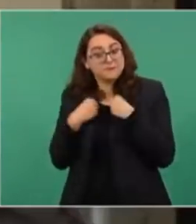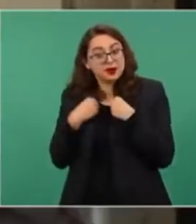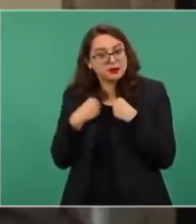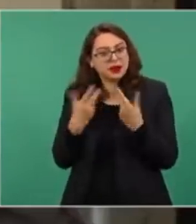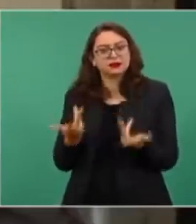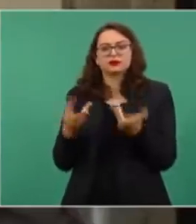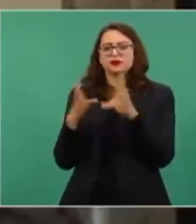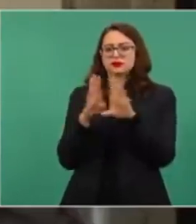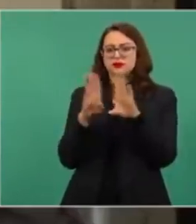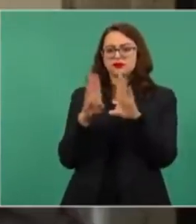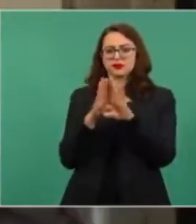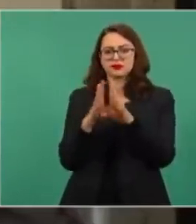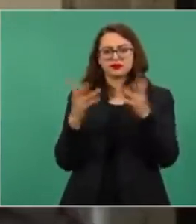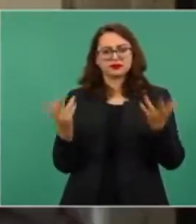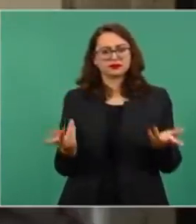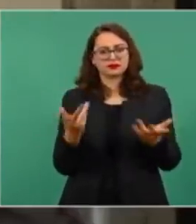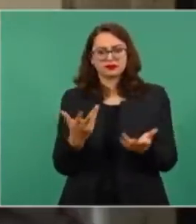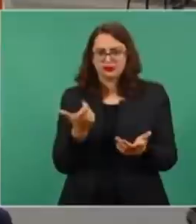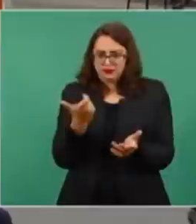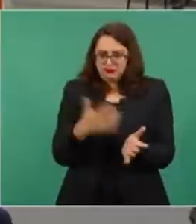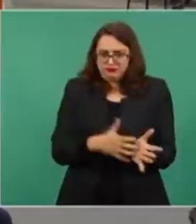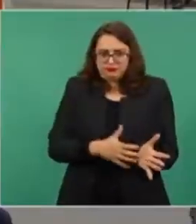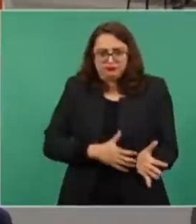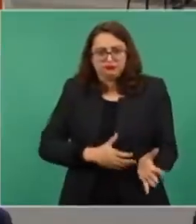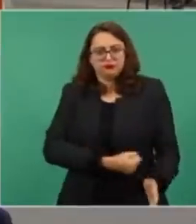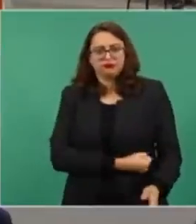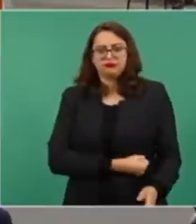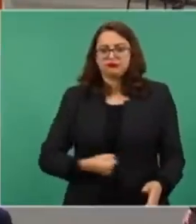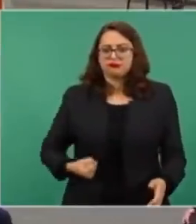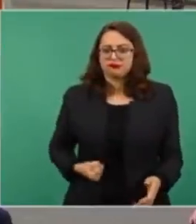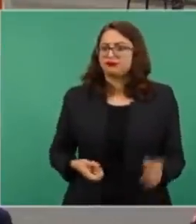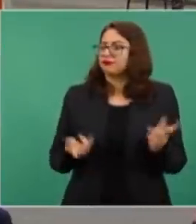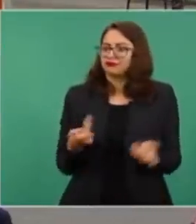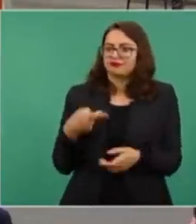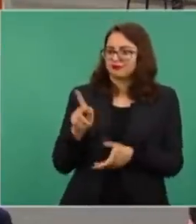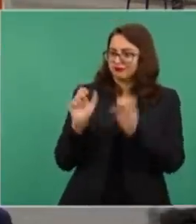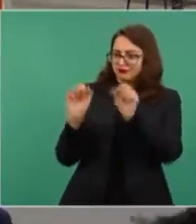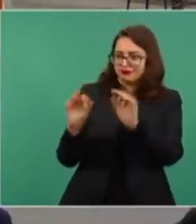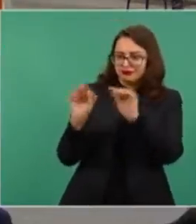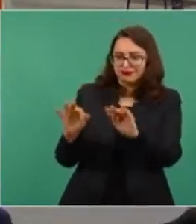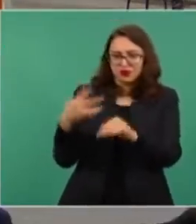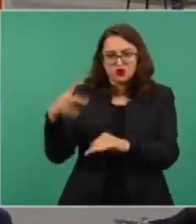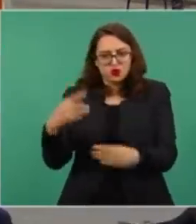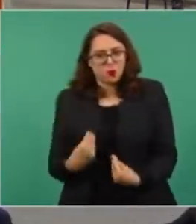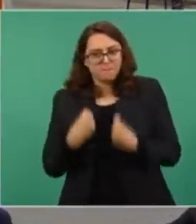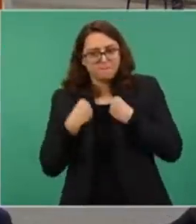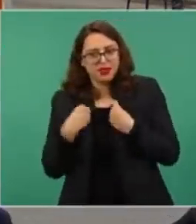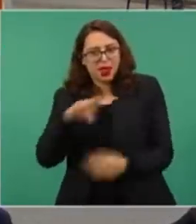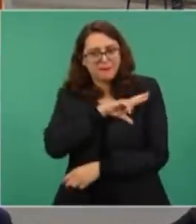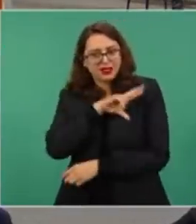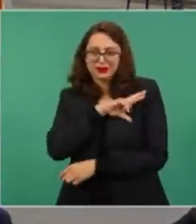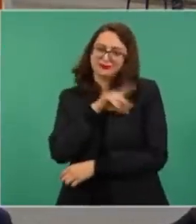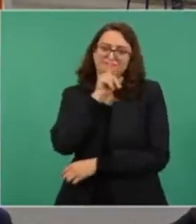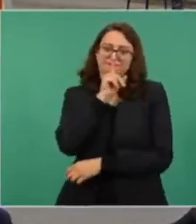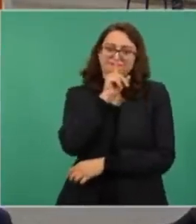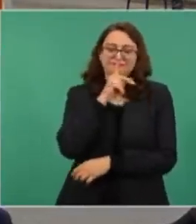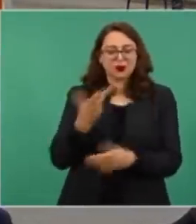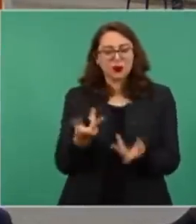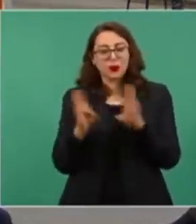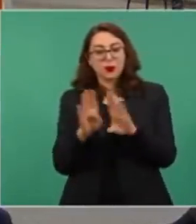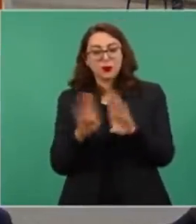Muchas A la política de austeridad pues también es que está utilizando bienes públicos para asuntos privados.